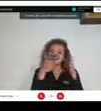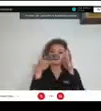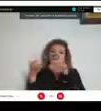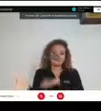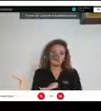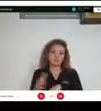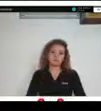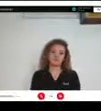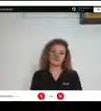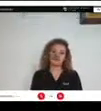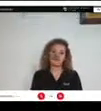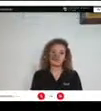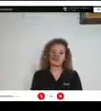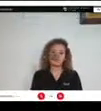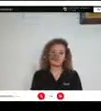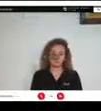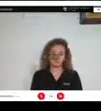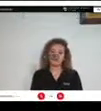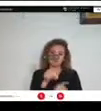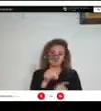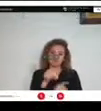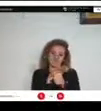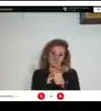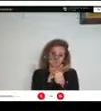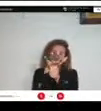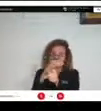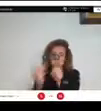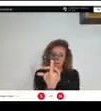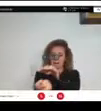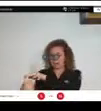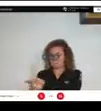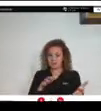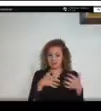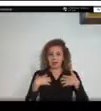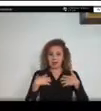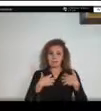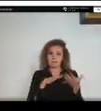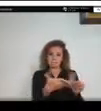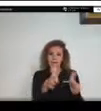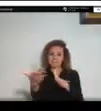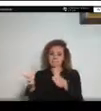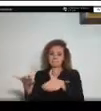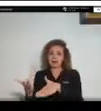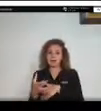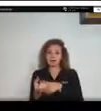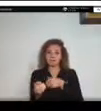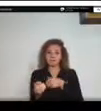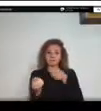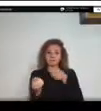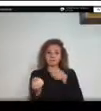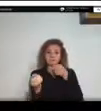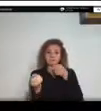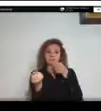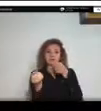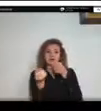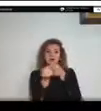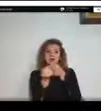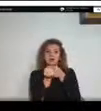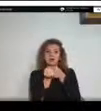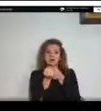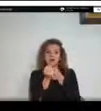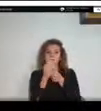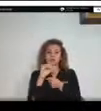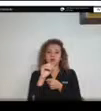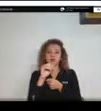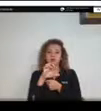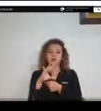esos son otros casos que se presentan en el departamento y con el apoyo del CAP que es el centro de atención de vida de valoración